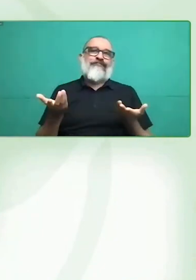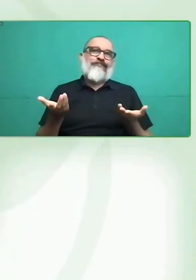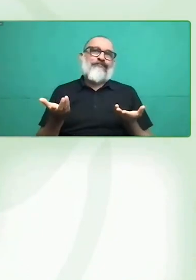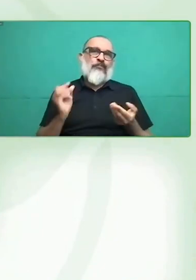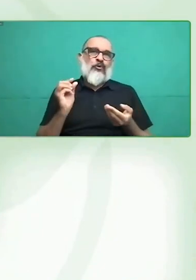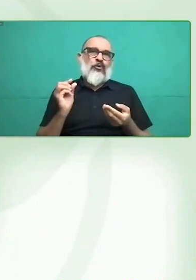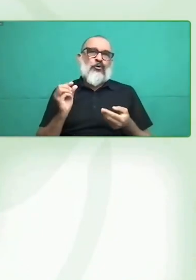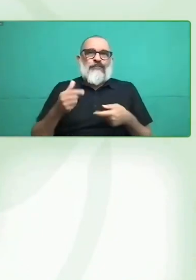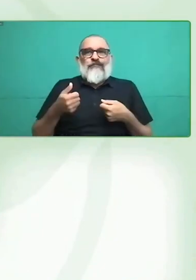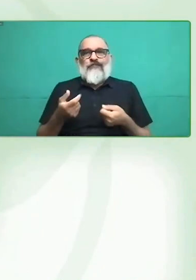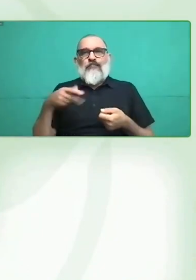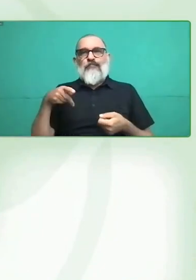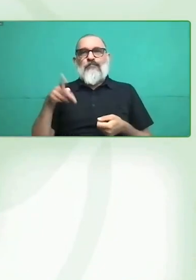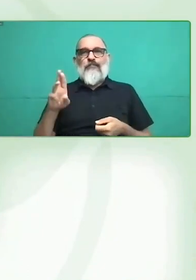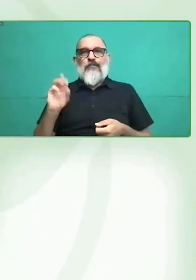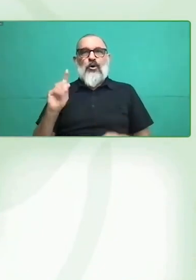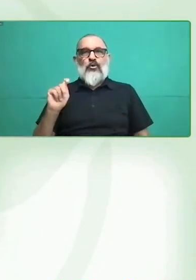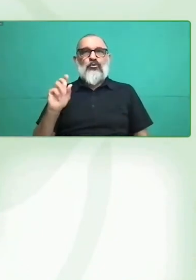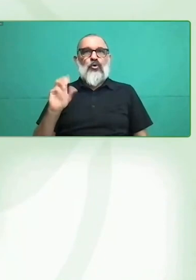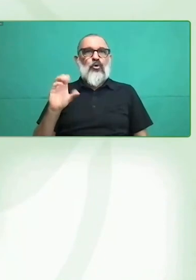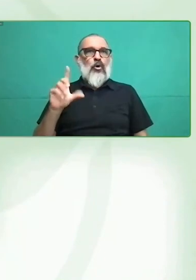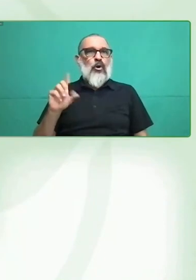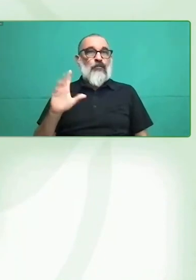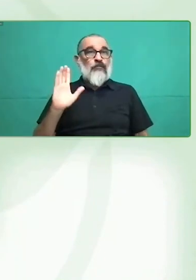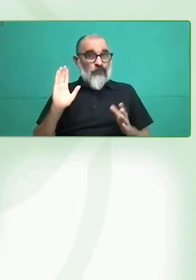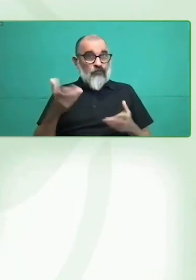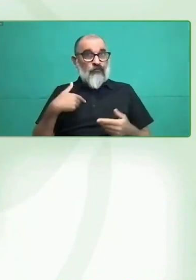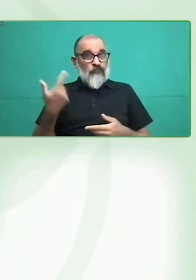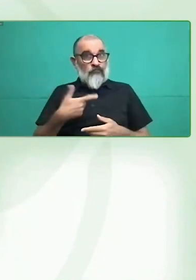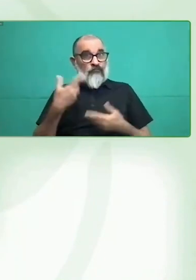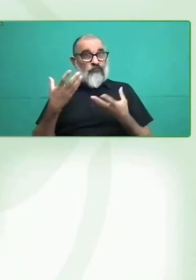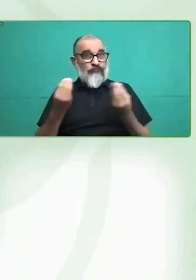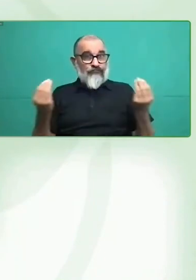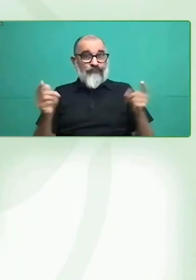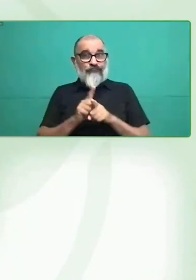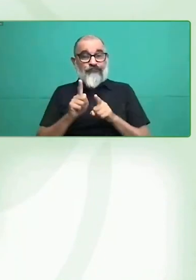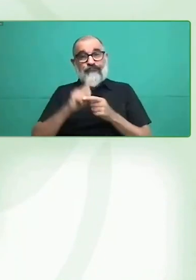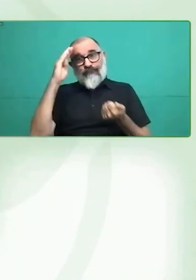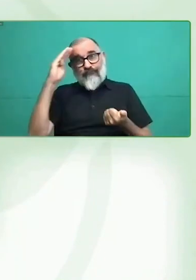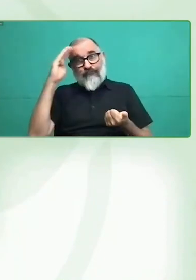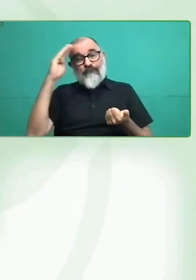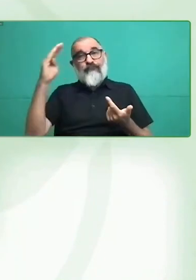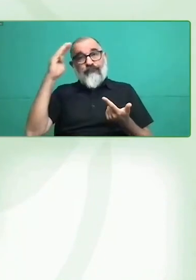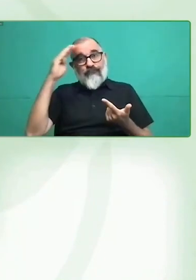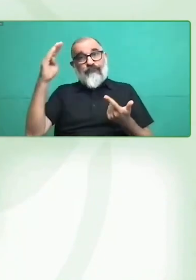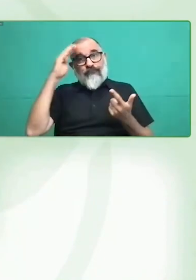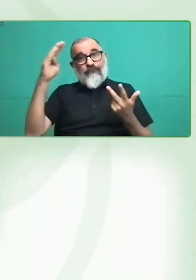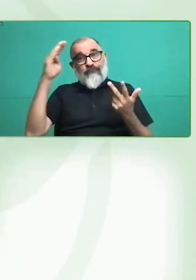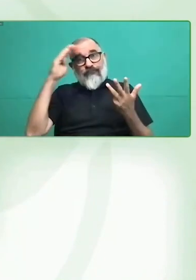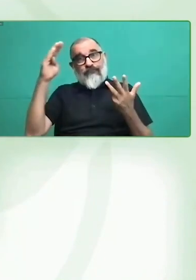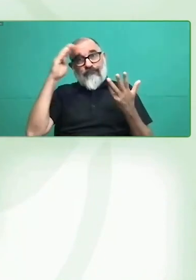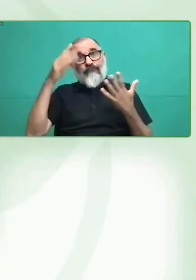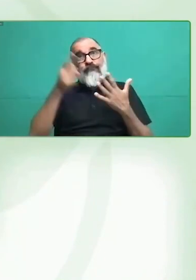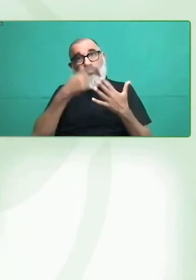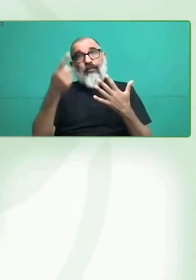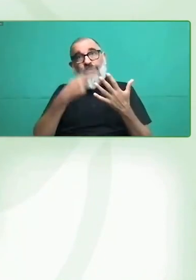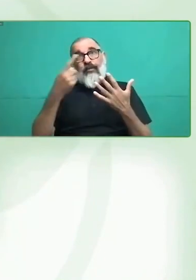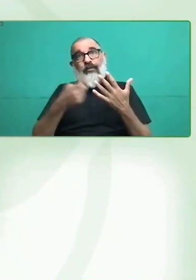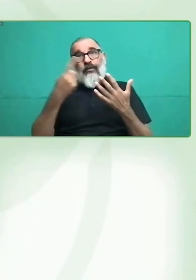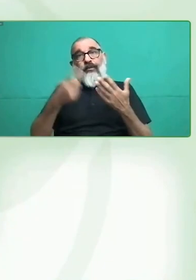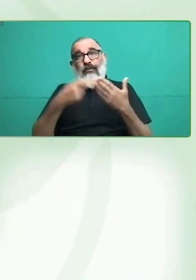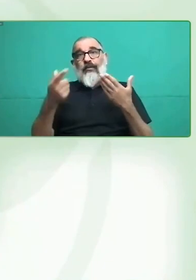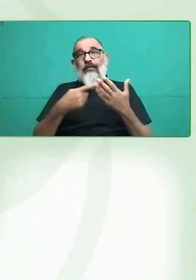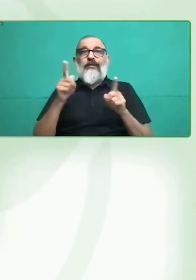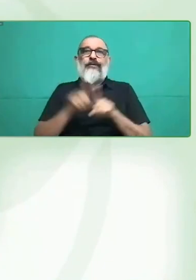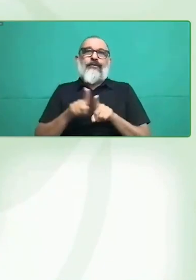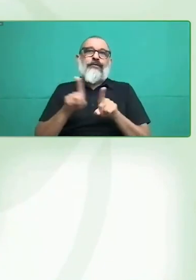innovar un poco en el espíritu de Zero Project. Y lo que le queremos mostrar a continuación es un